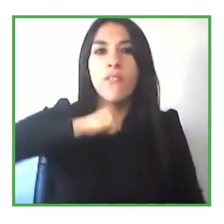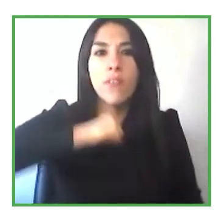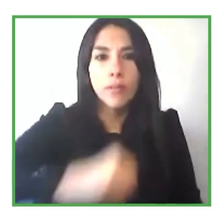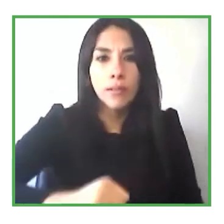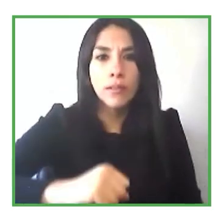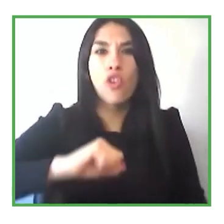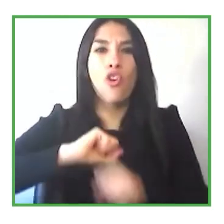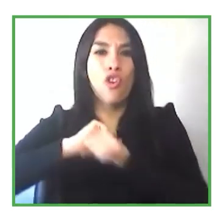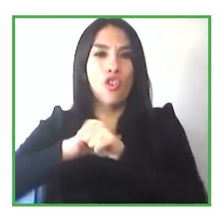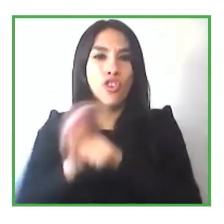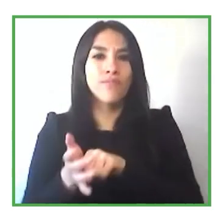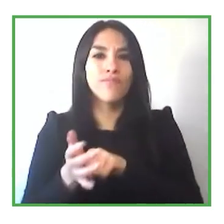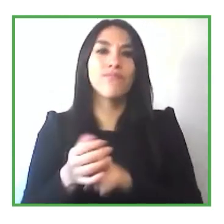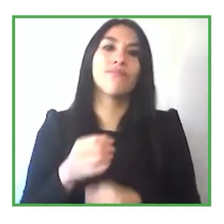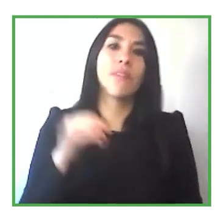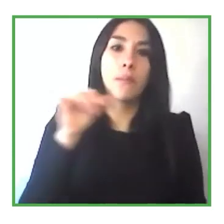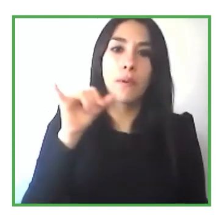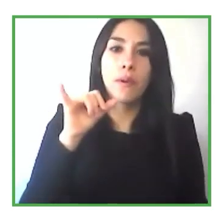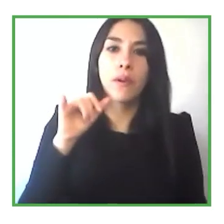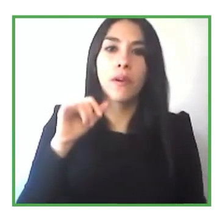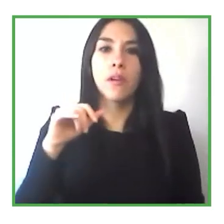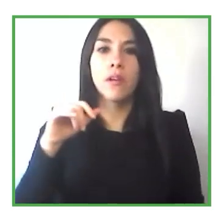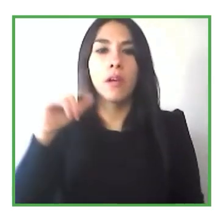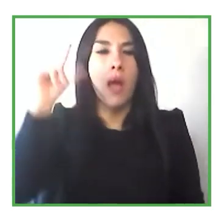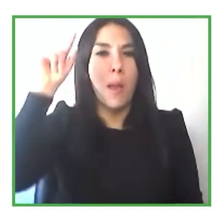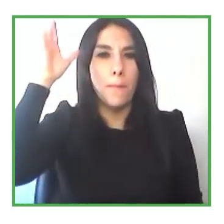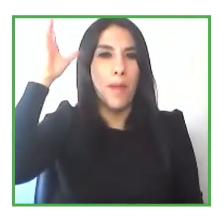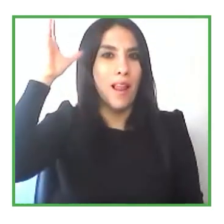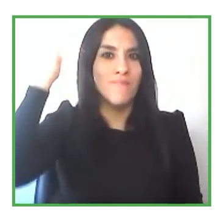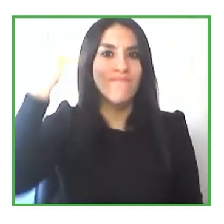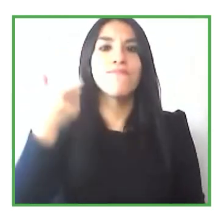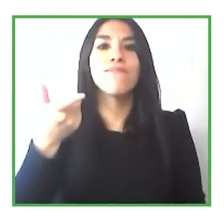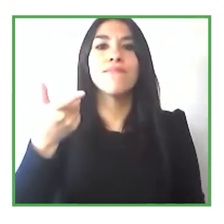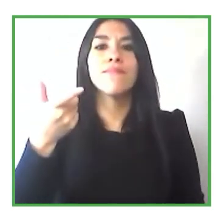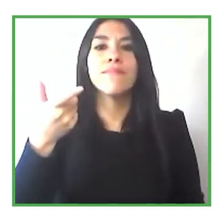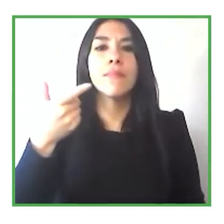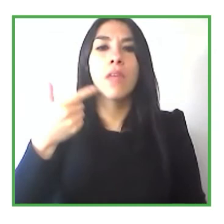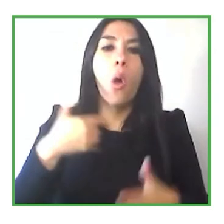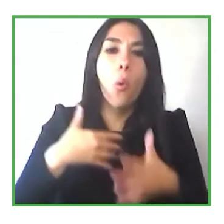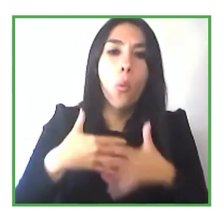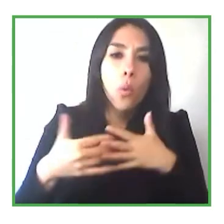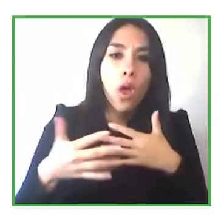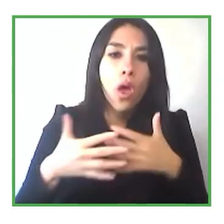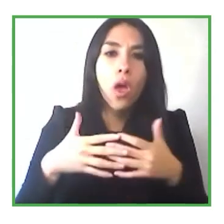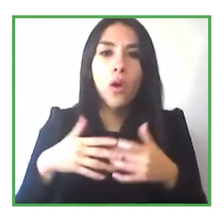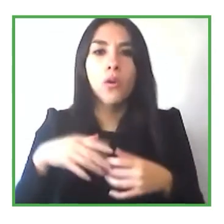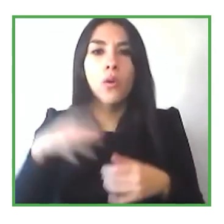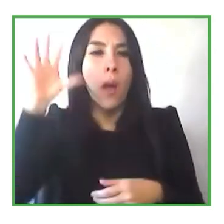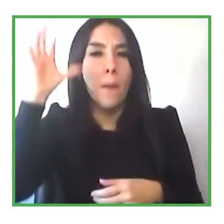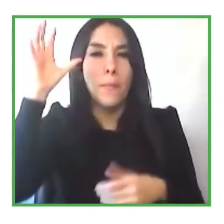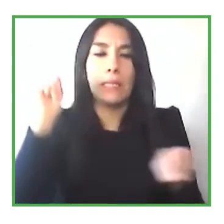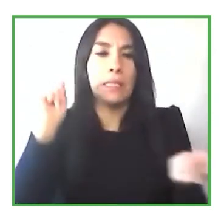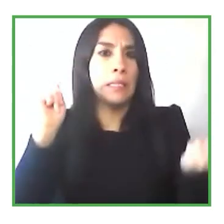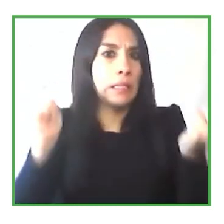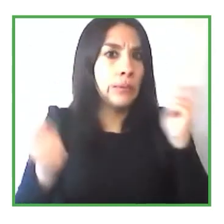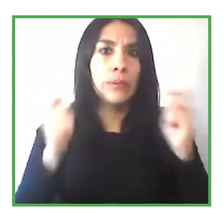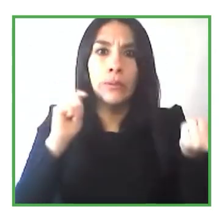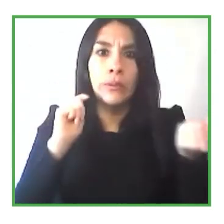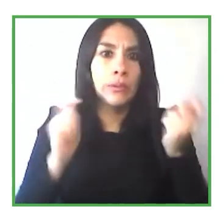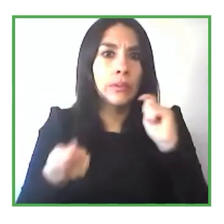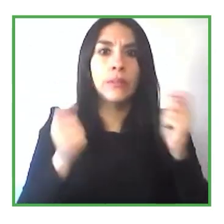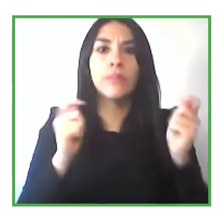los cambios demográficos solo para nombrar algunas tendencias clave del futuro entonces